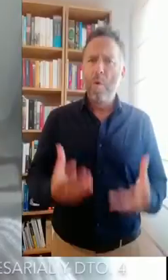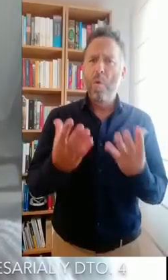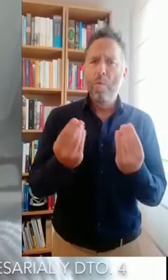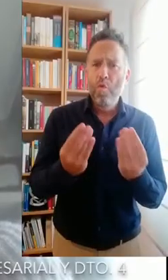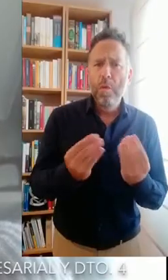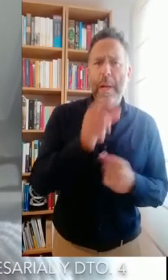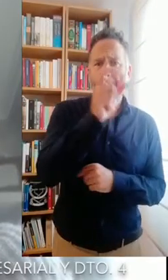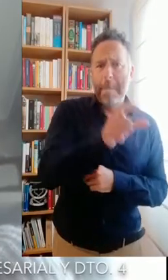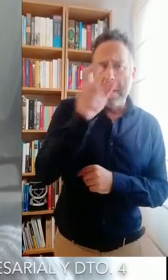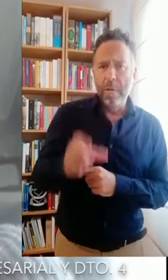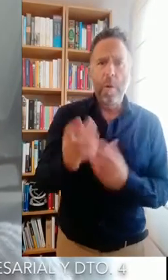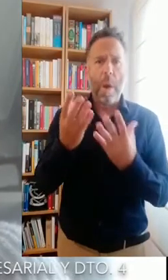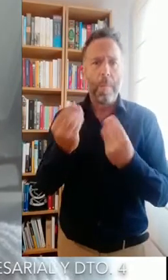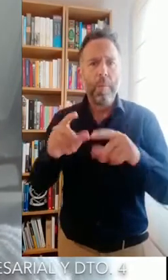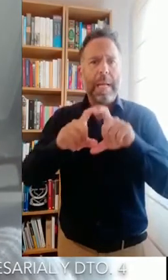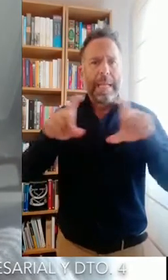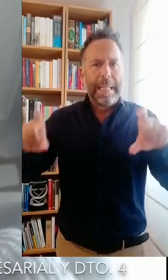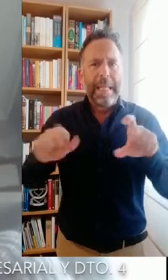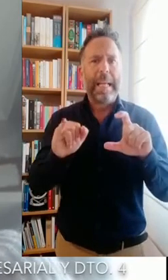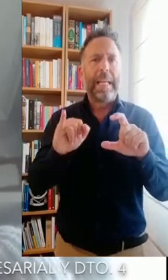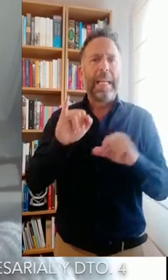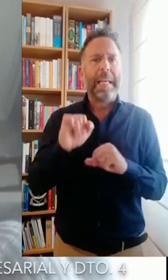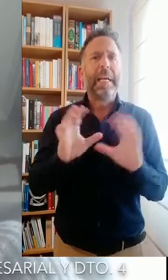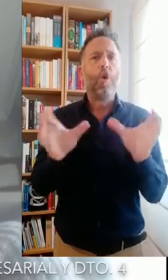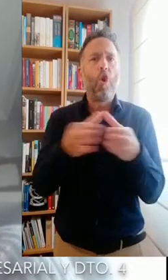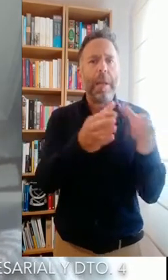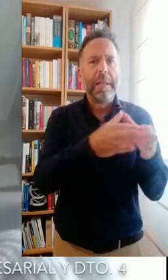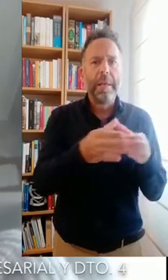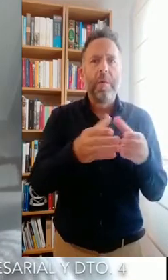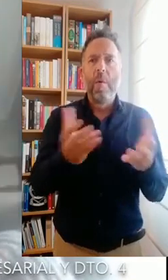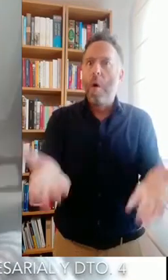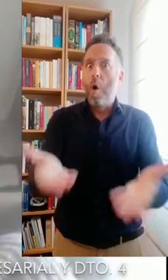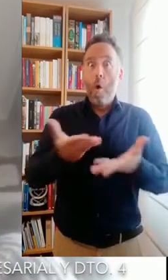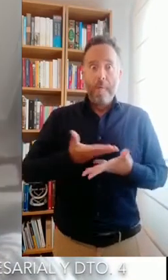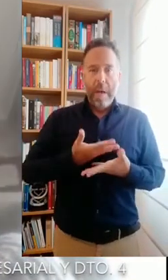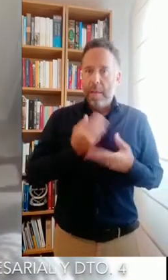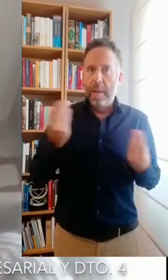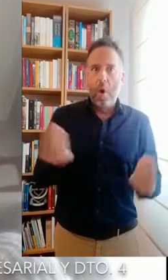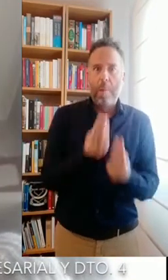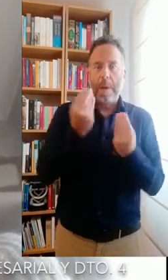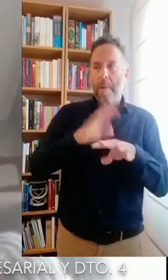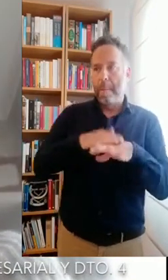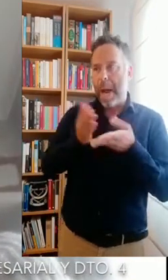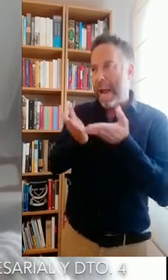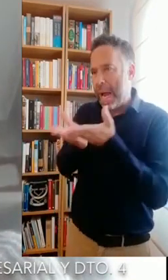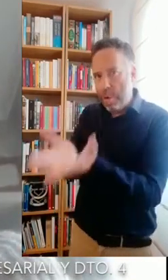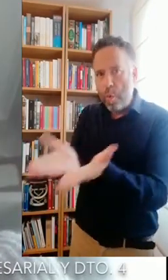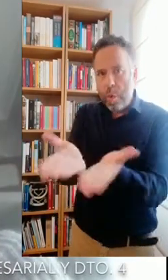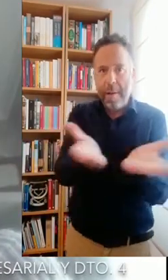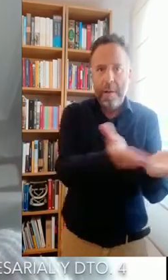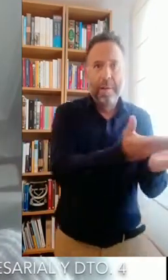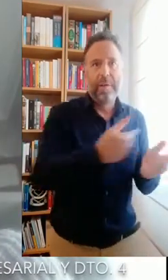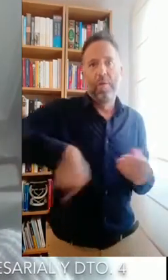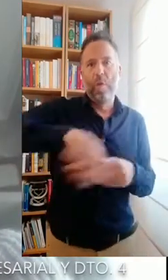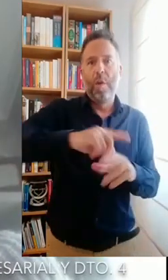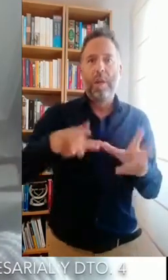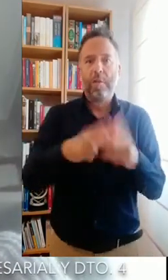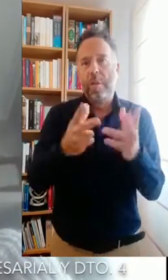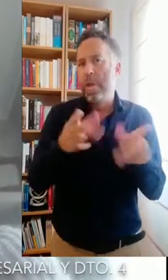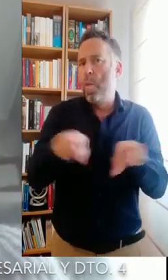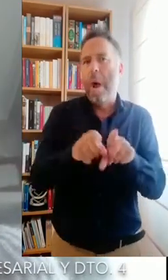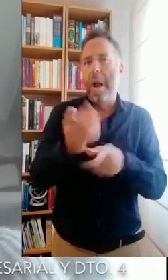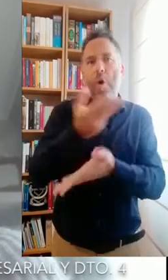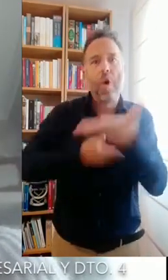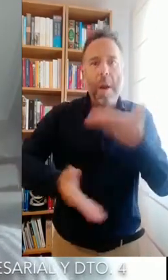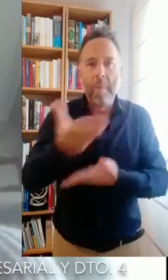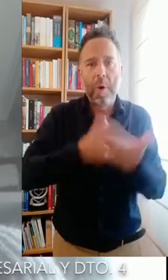Son muchas las personas, muchas las entidades, los colectivos que están aportando lo mejor de sí mismos para ayudar de alguna manera, para